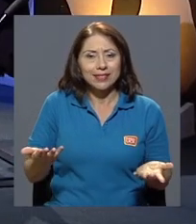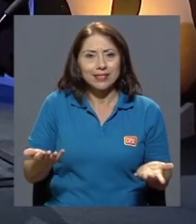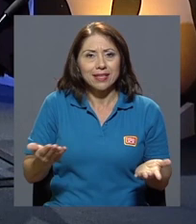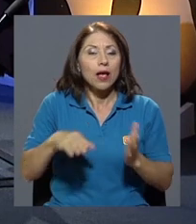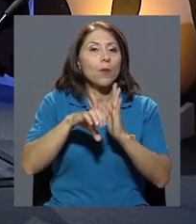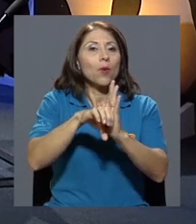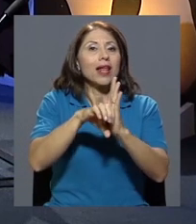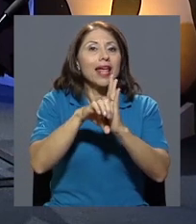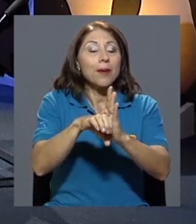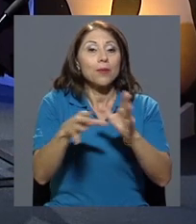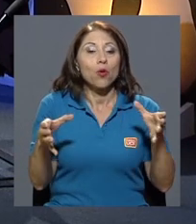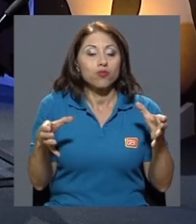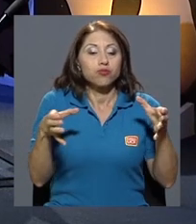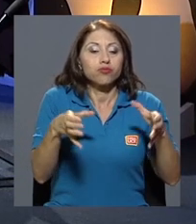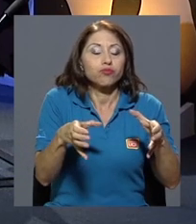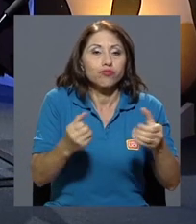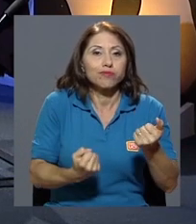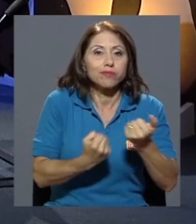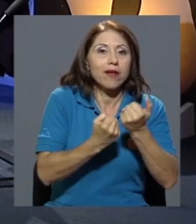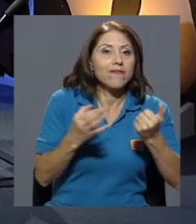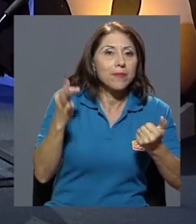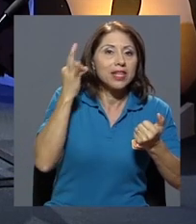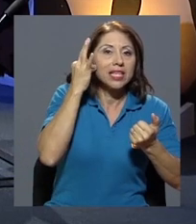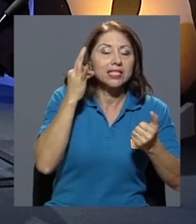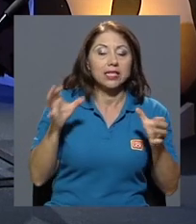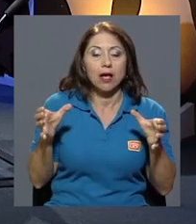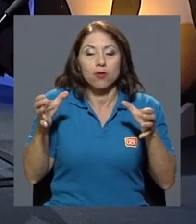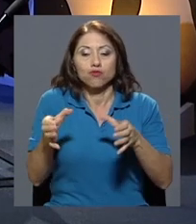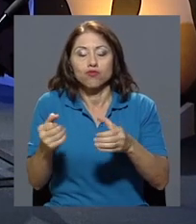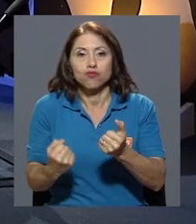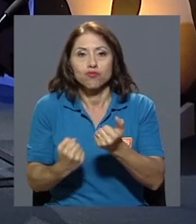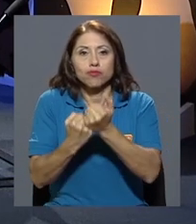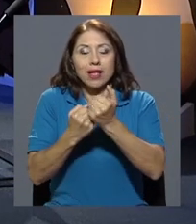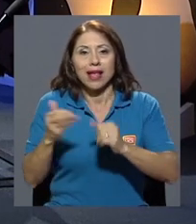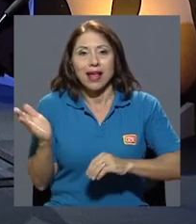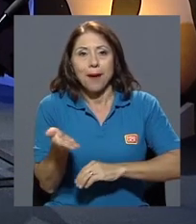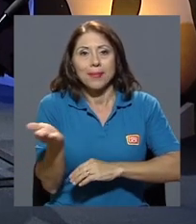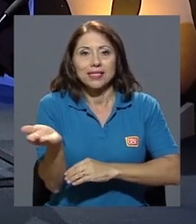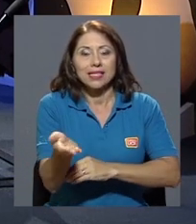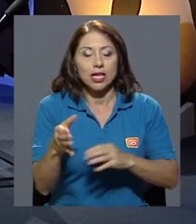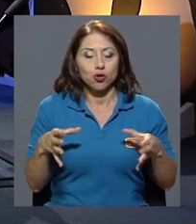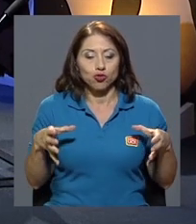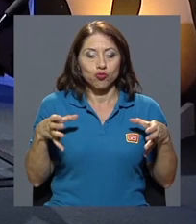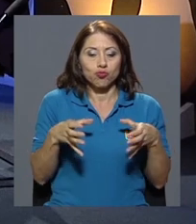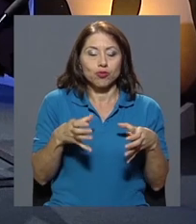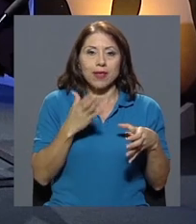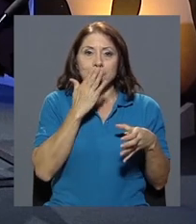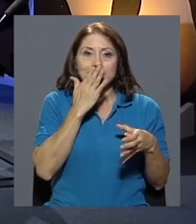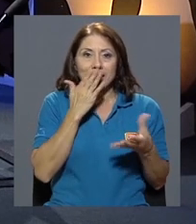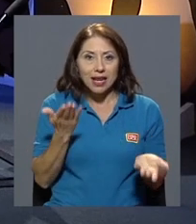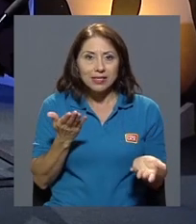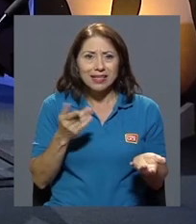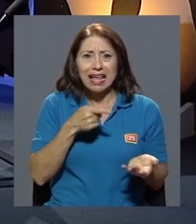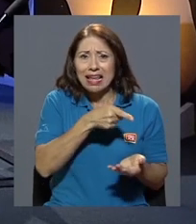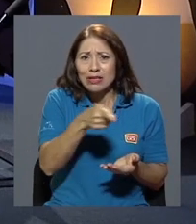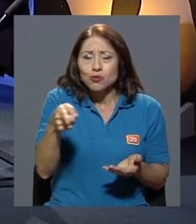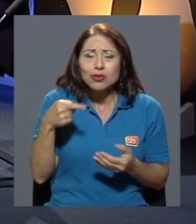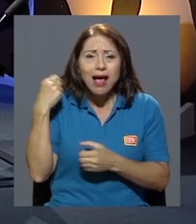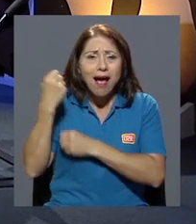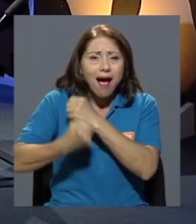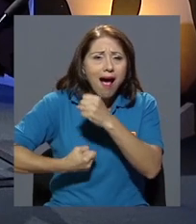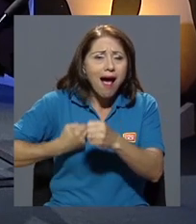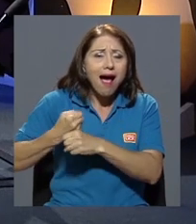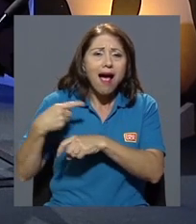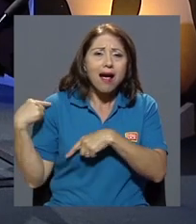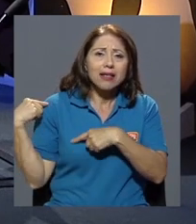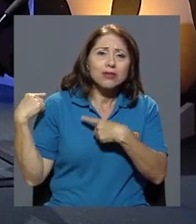por ejemplo, movimientos feministas, movimientos campesinos, movimientos de pueblos indígenas, tienen años,